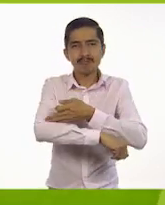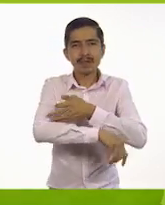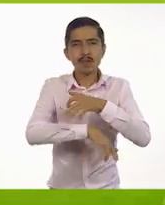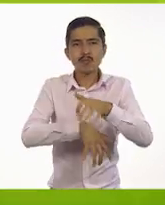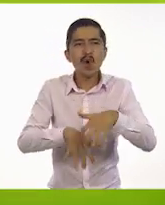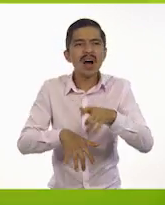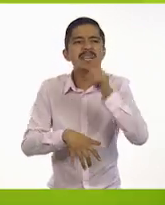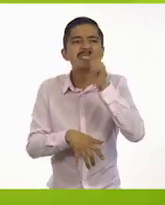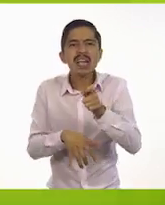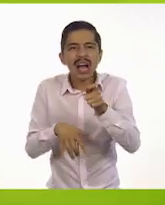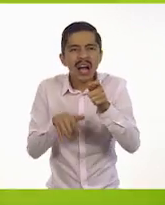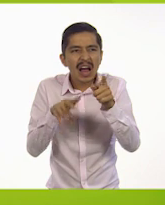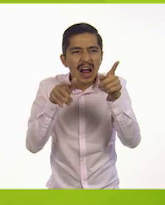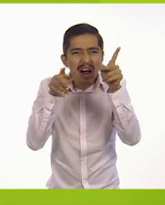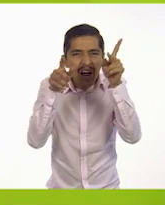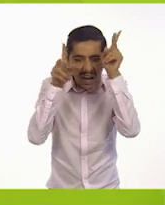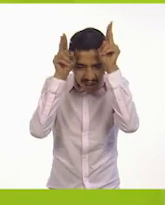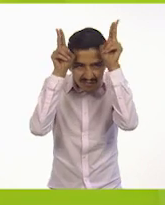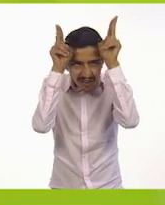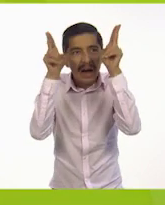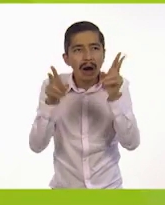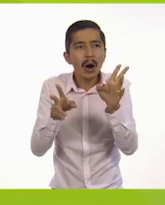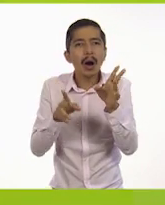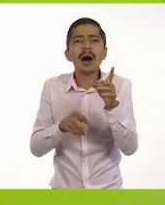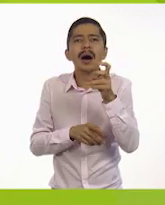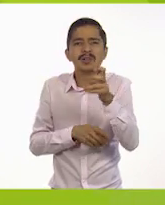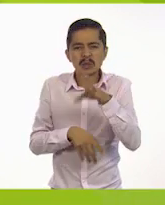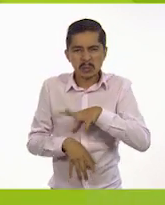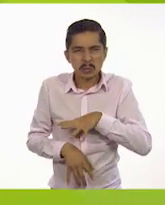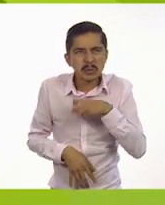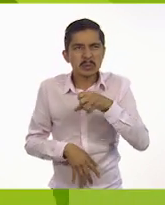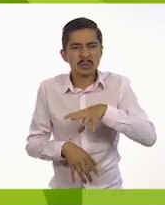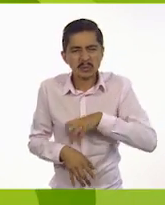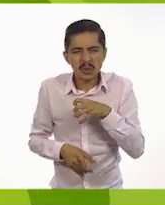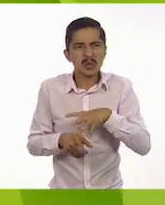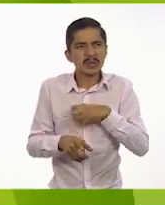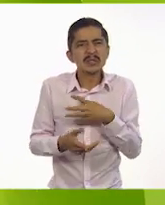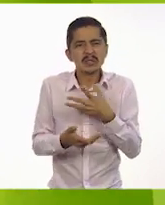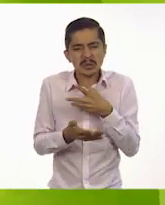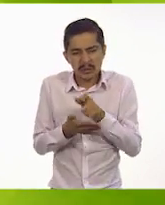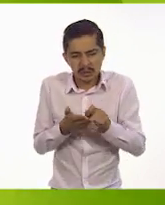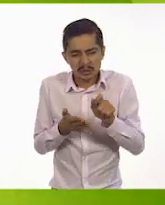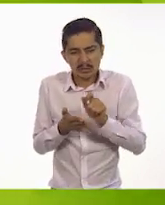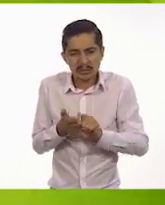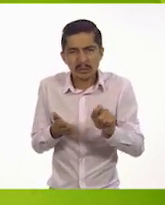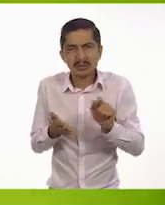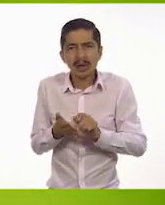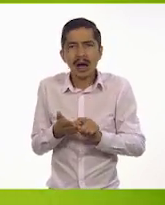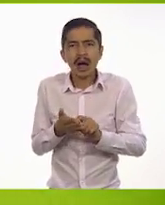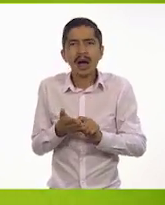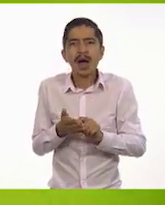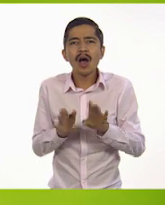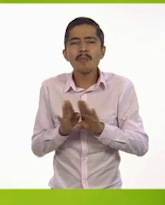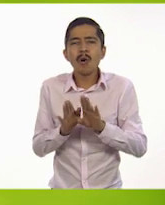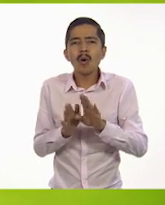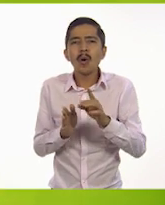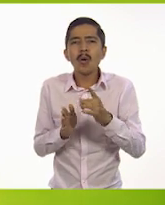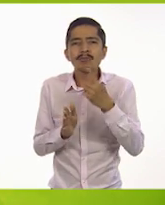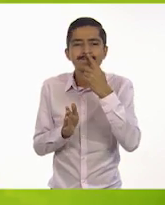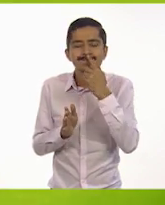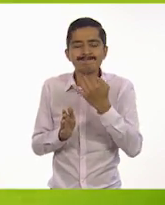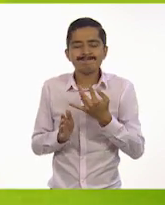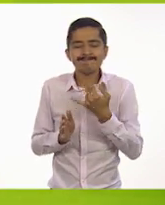al escarabajo pelotero. El escarabajo se esforzó tremendamente e incluso echó perfume en el papel.